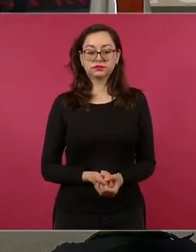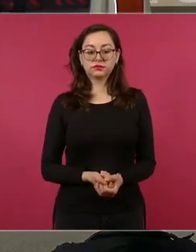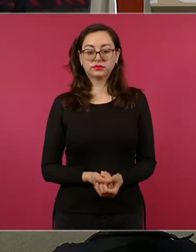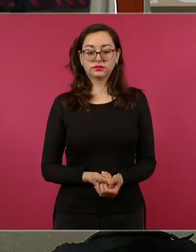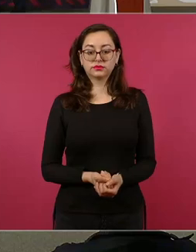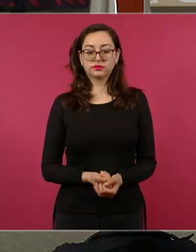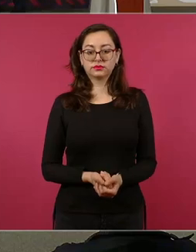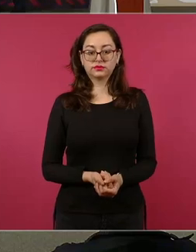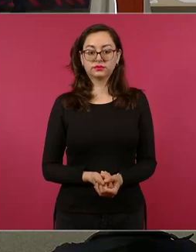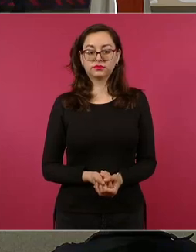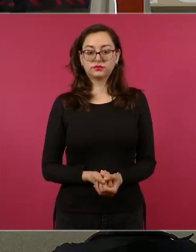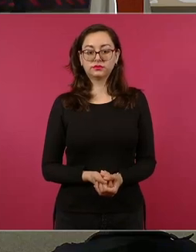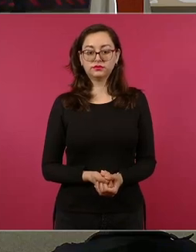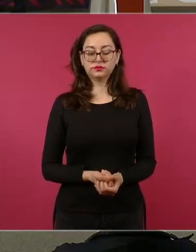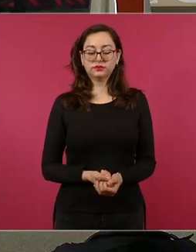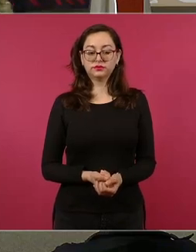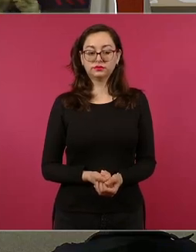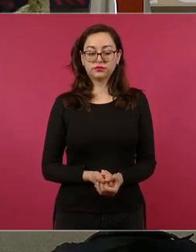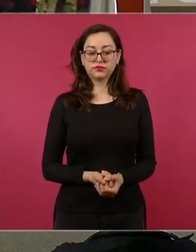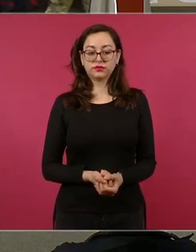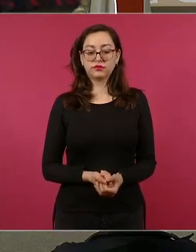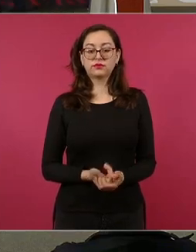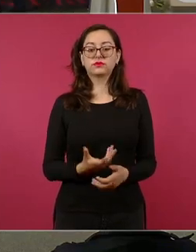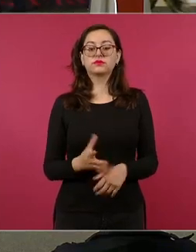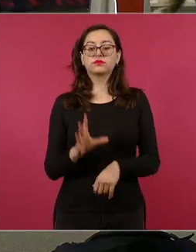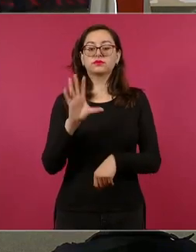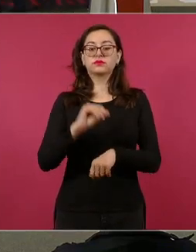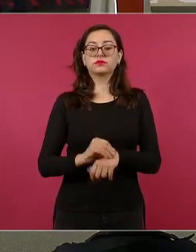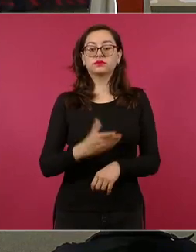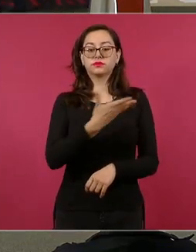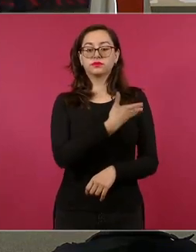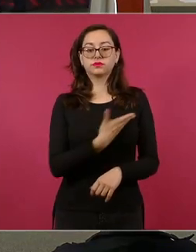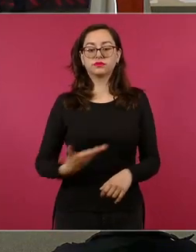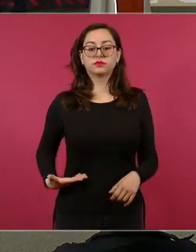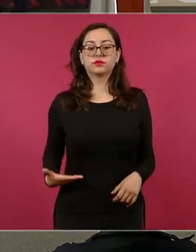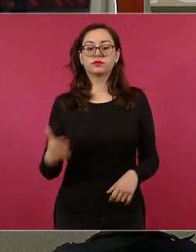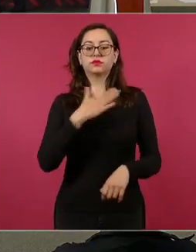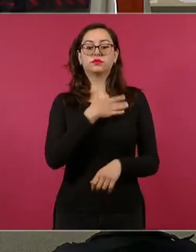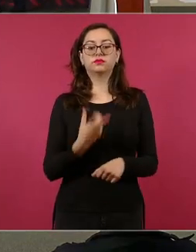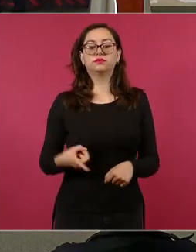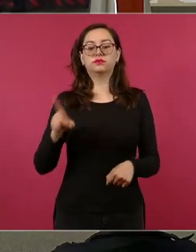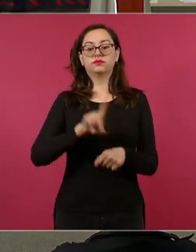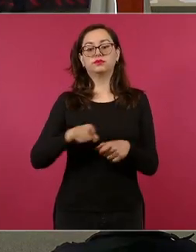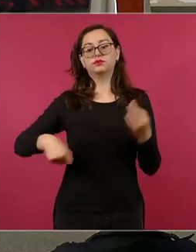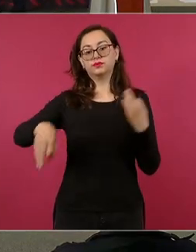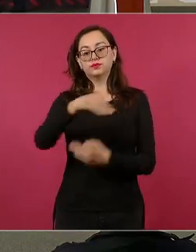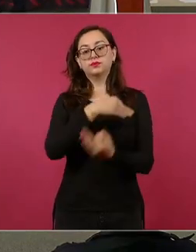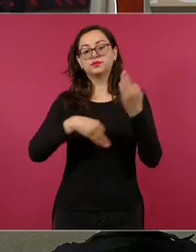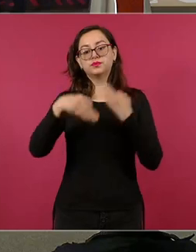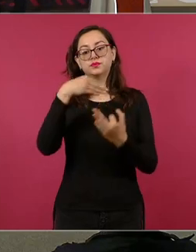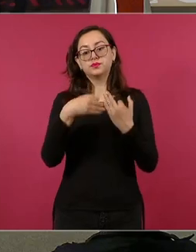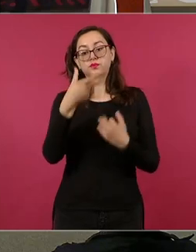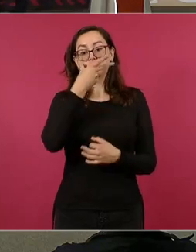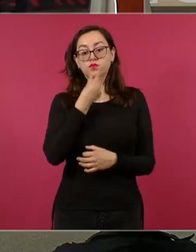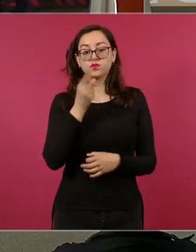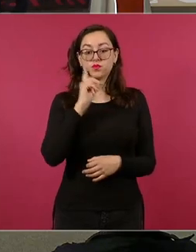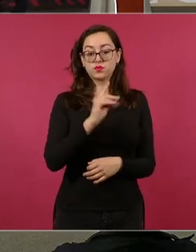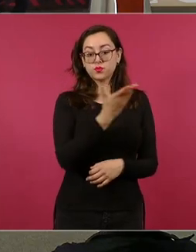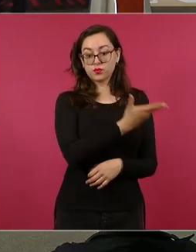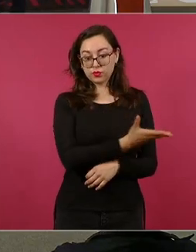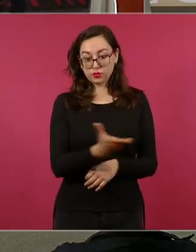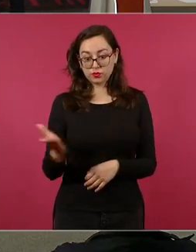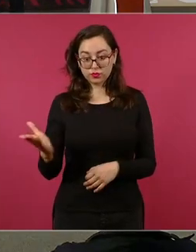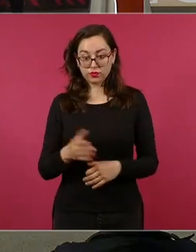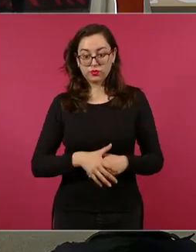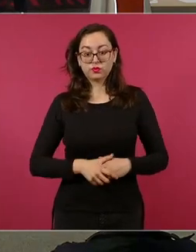No, está bien, gracias. Con su permiso, presidente. Buenos días a todas y a todos. Hoy vamos a dar